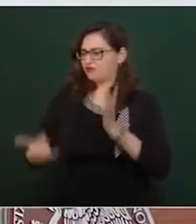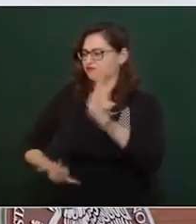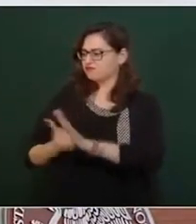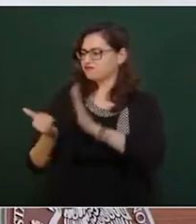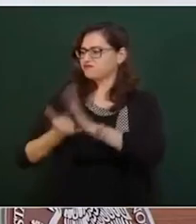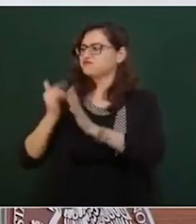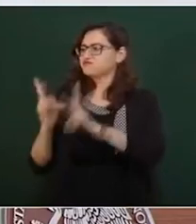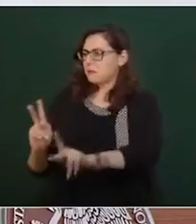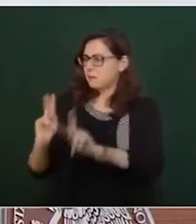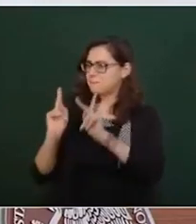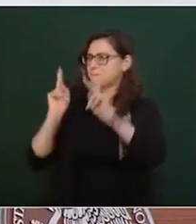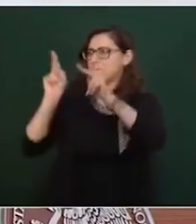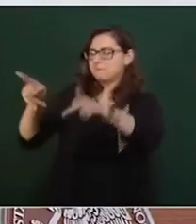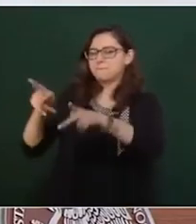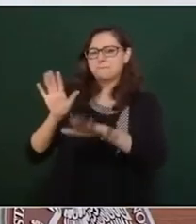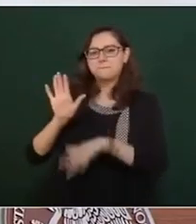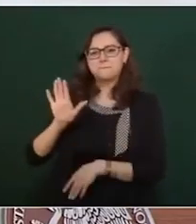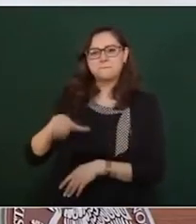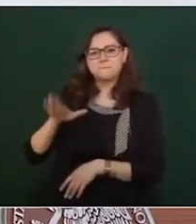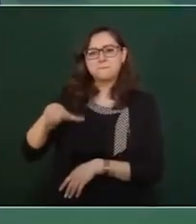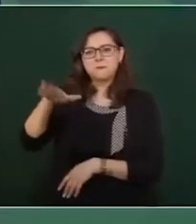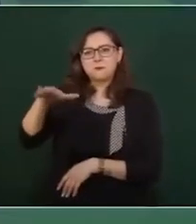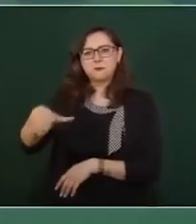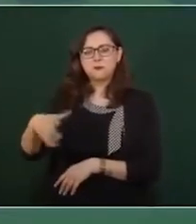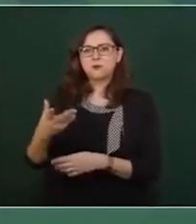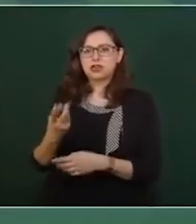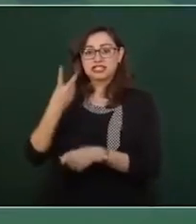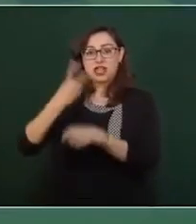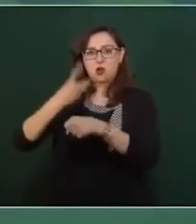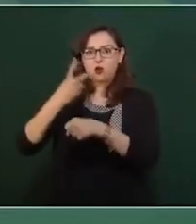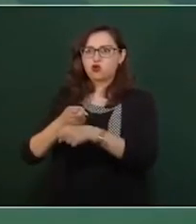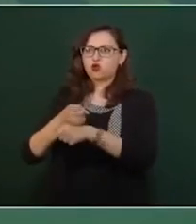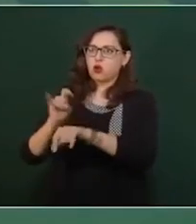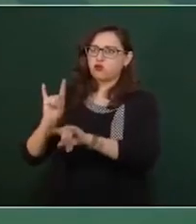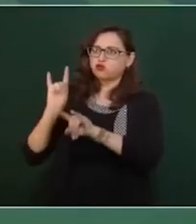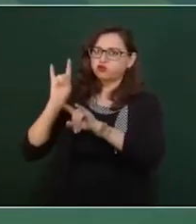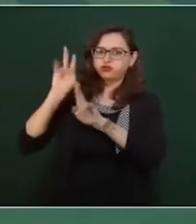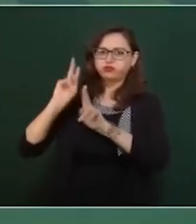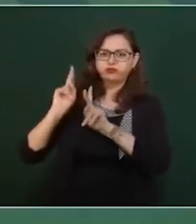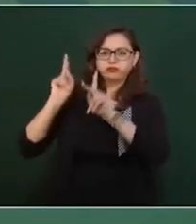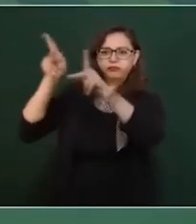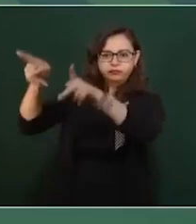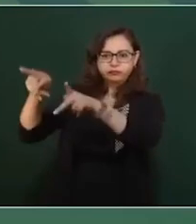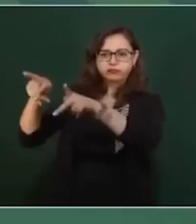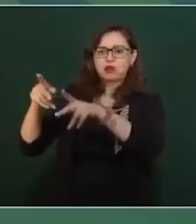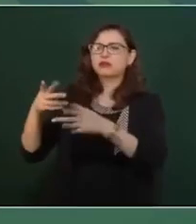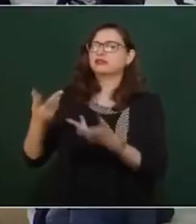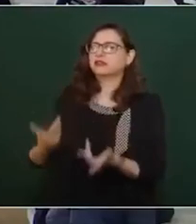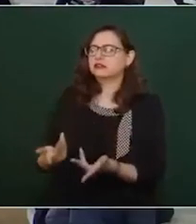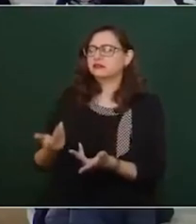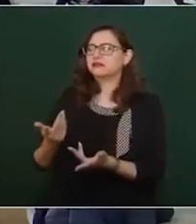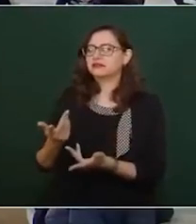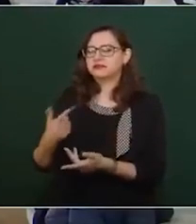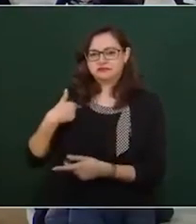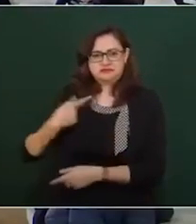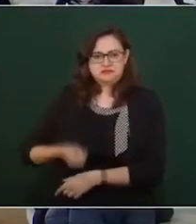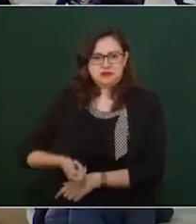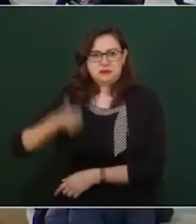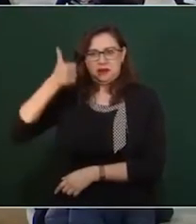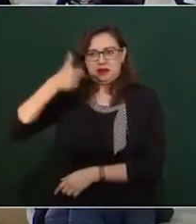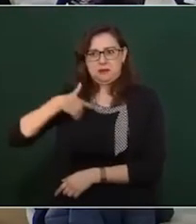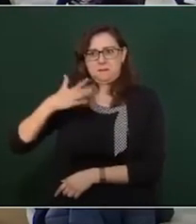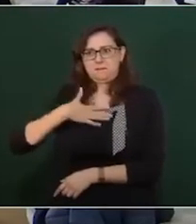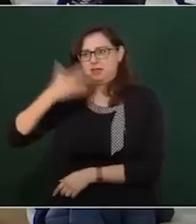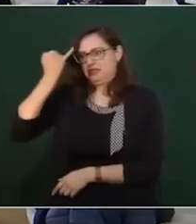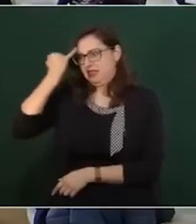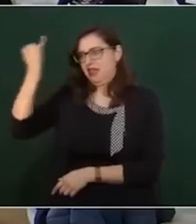en la construcción de los segundos pisos. Y lo mismo, no